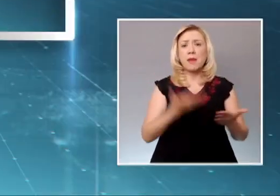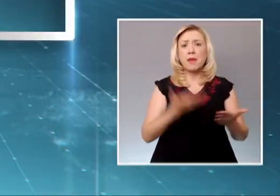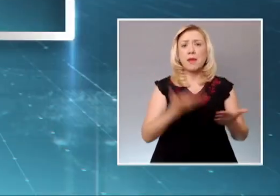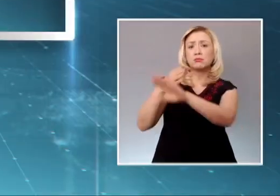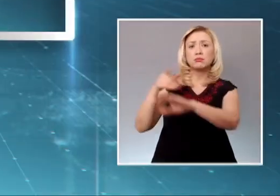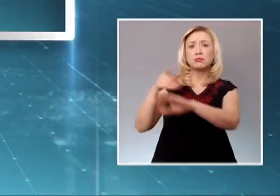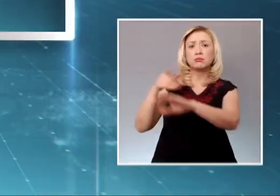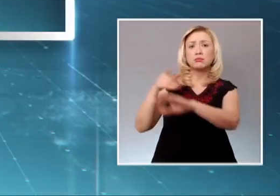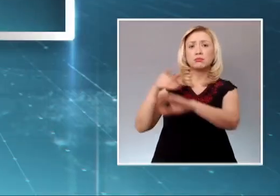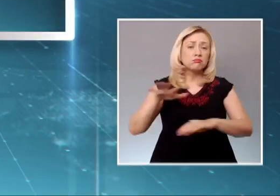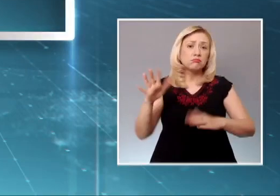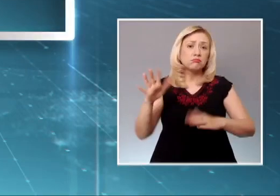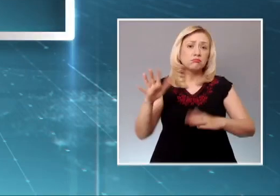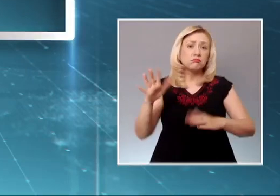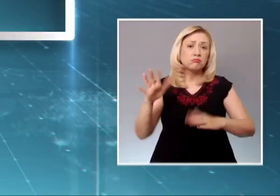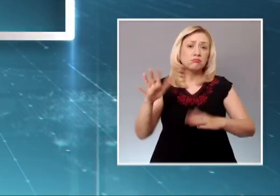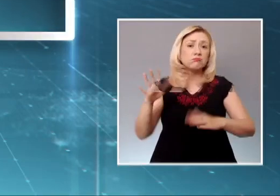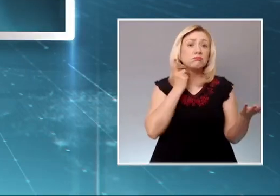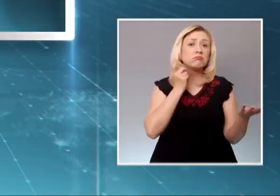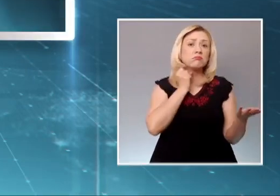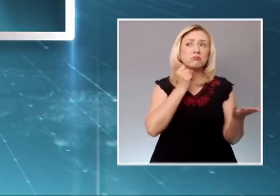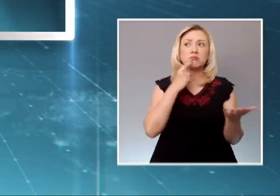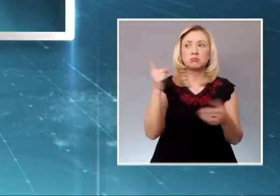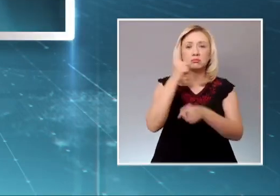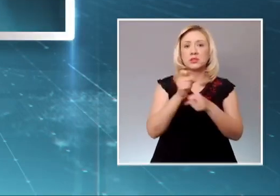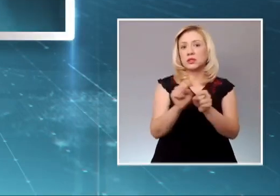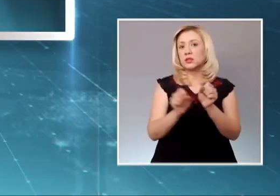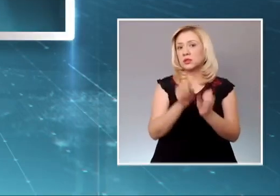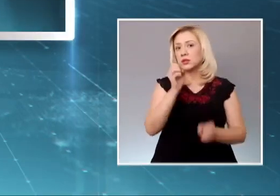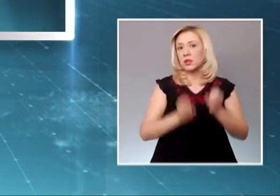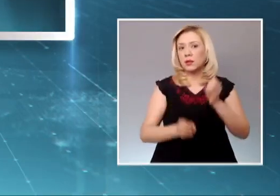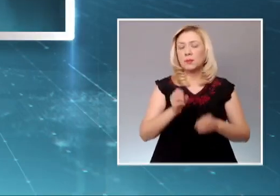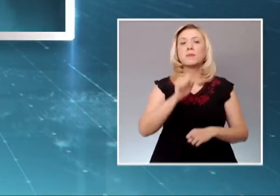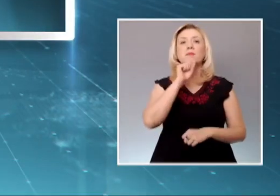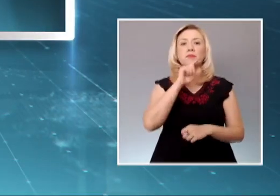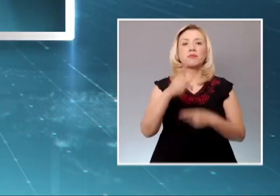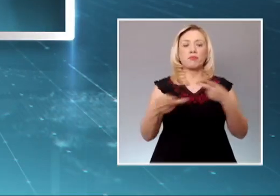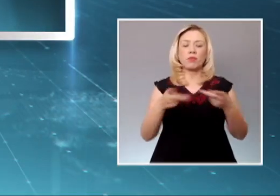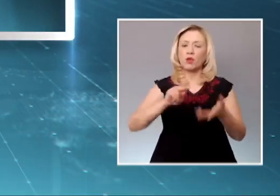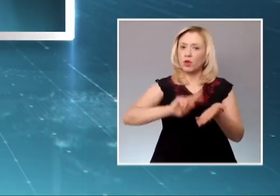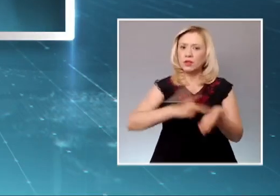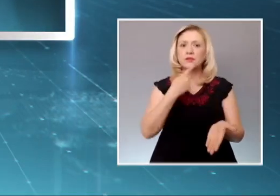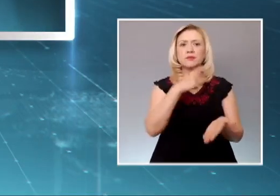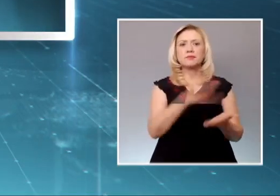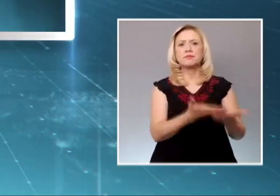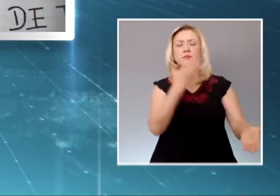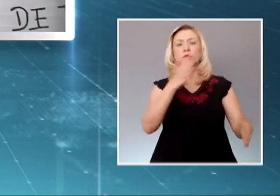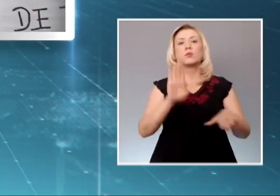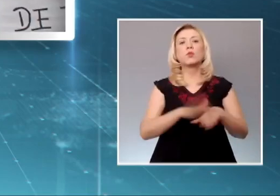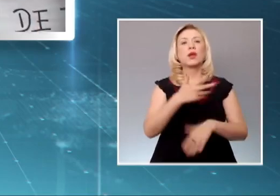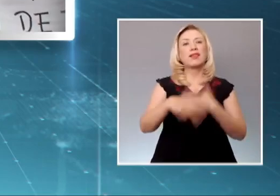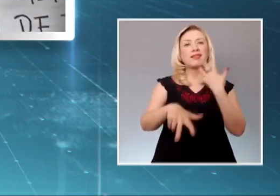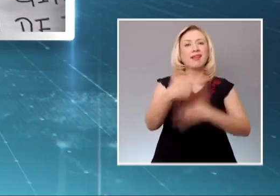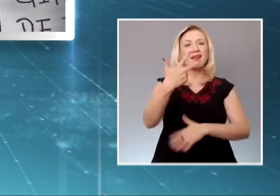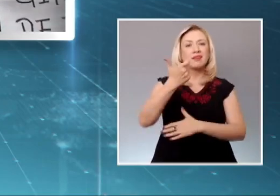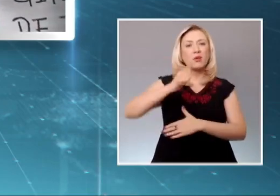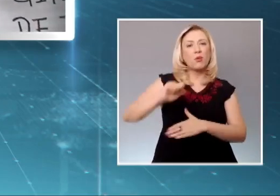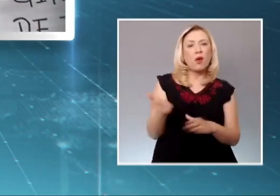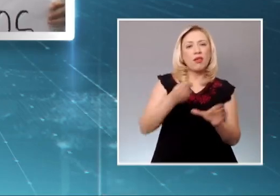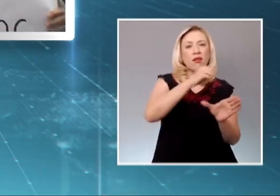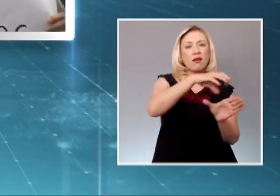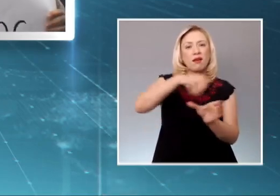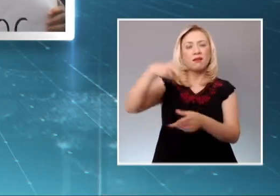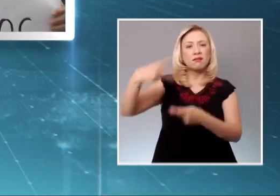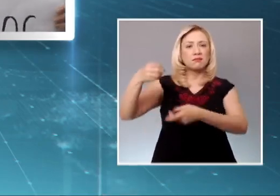Preparan nuevo amparo en contra del decreto que ordena la extinción de 13 de 14 fideicomisos del Poder Judicial